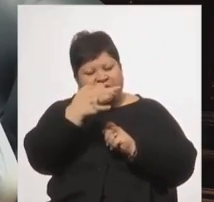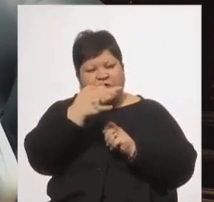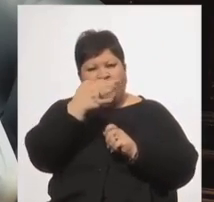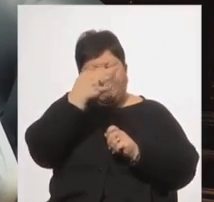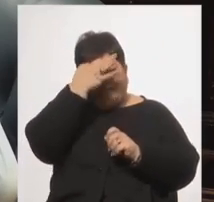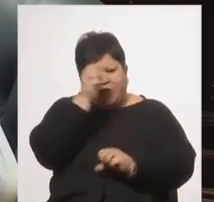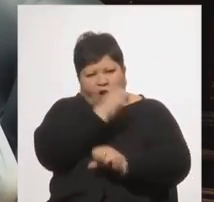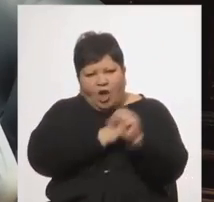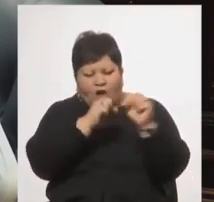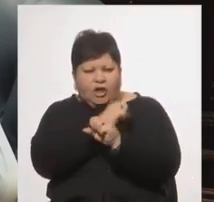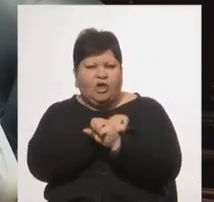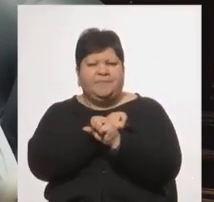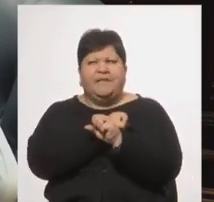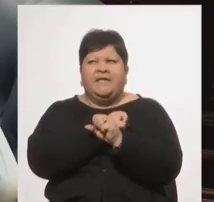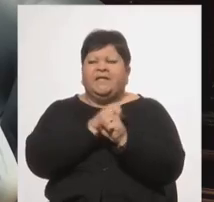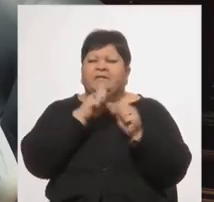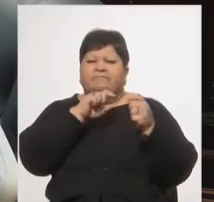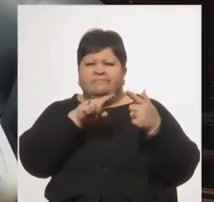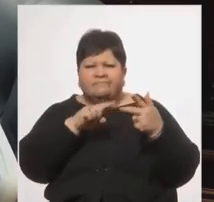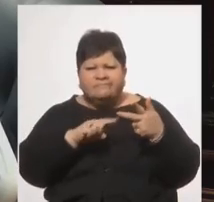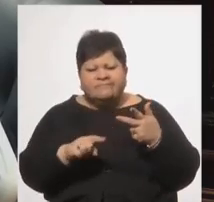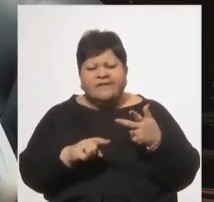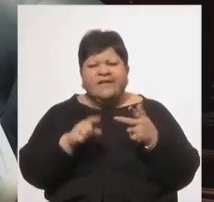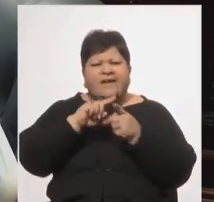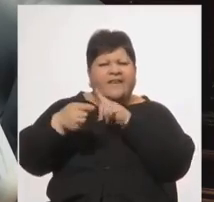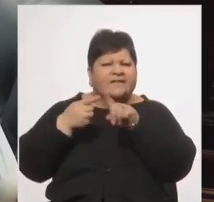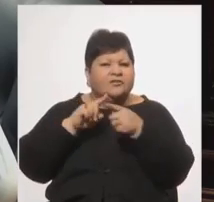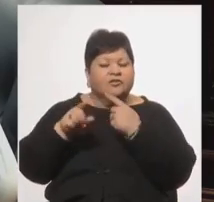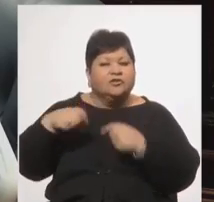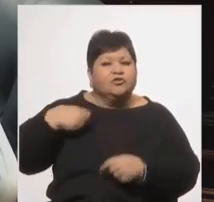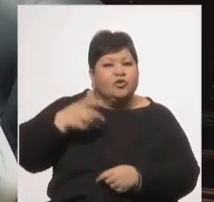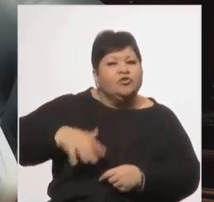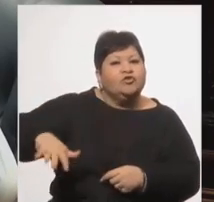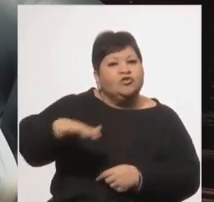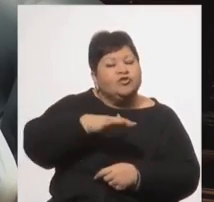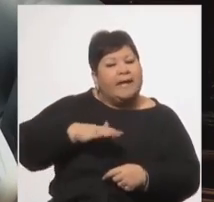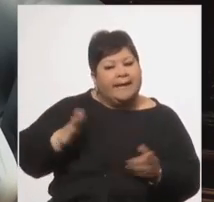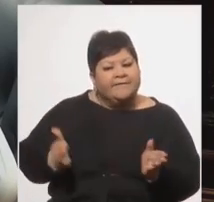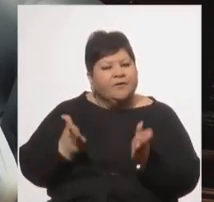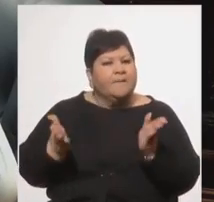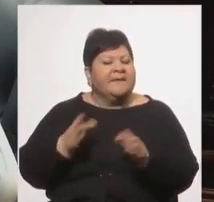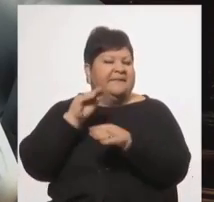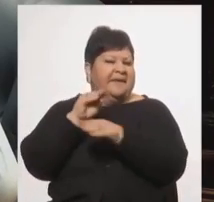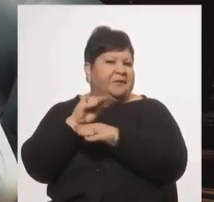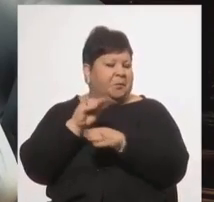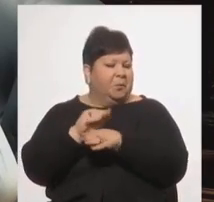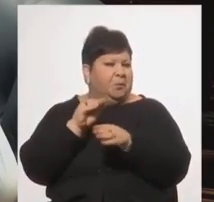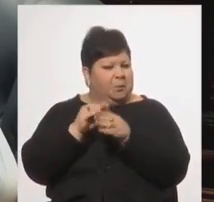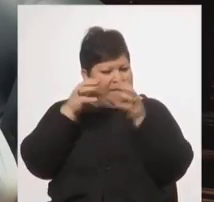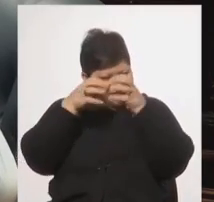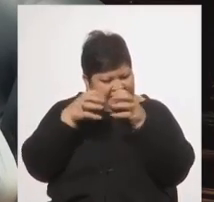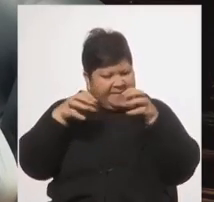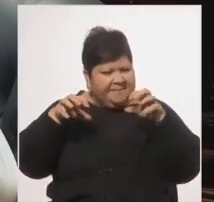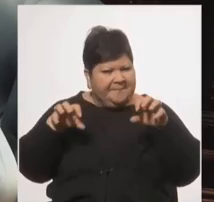el tipo de relaciones sociales que fomentan una cultura fragmentada,